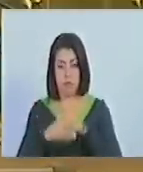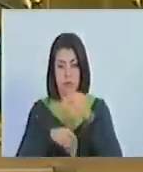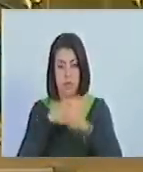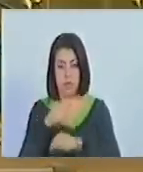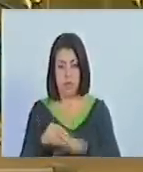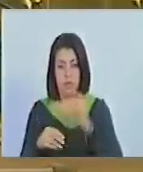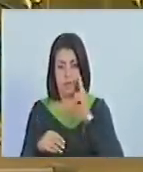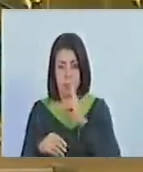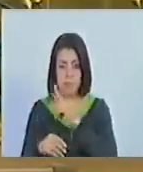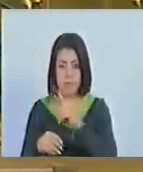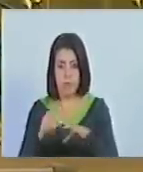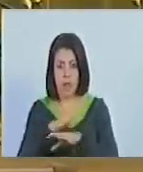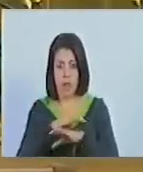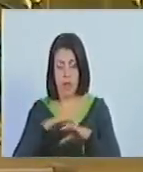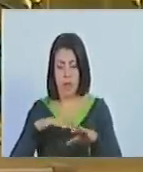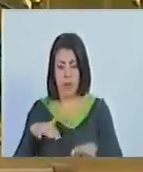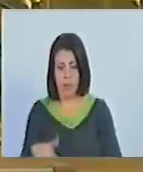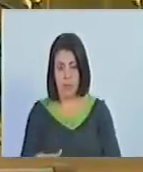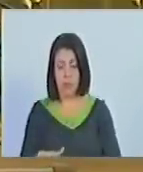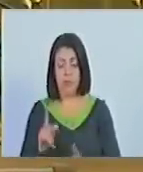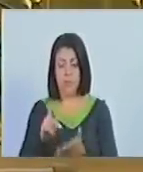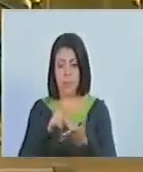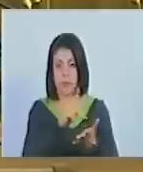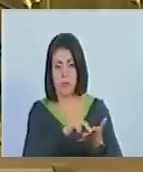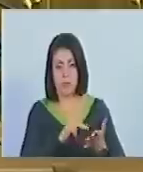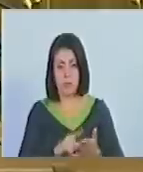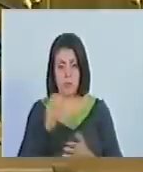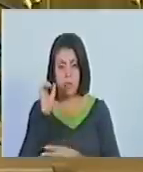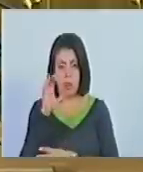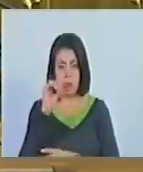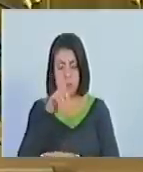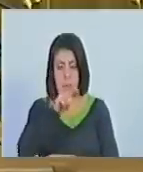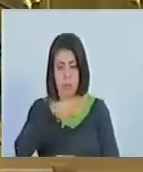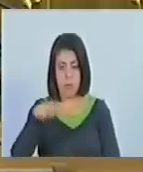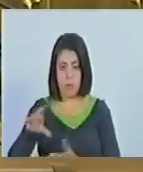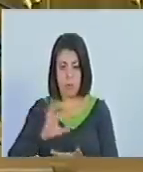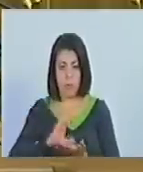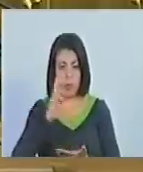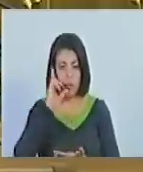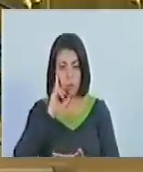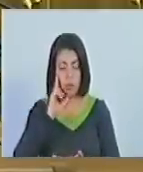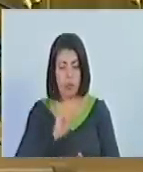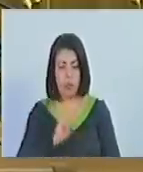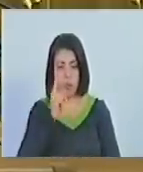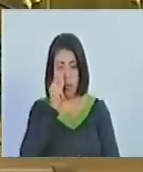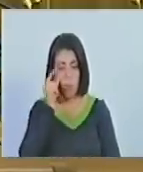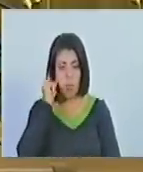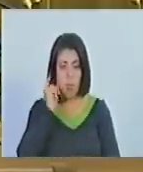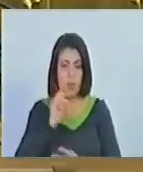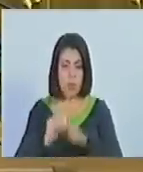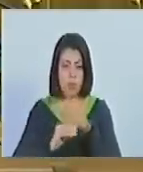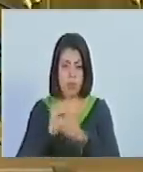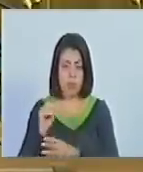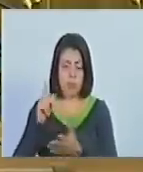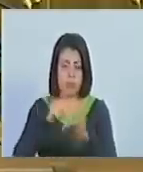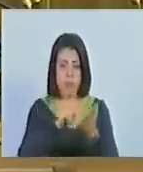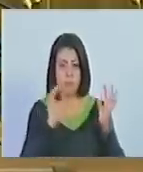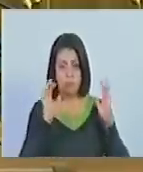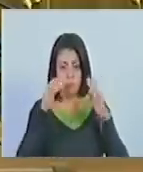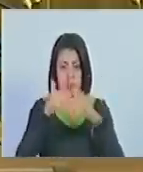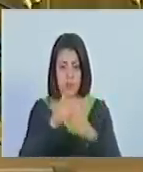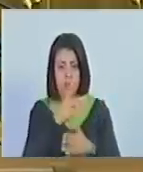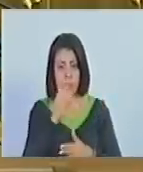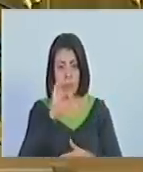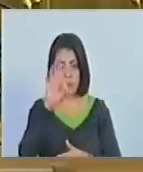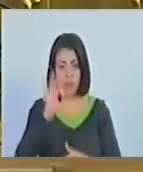tomada por mayoría simple de los asistentes de la Asamblea de Ciudadanas y Ciudadanos siempre que la misma cuente con un quórum del